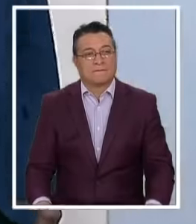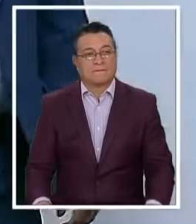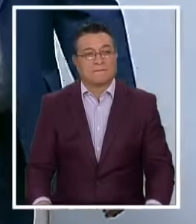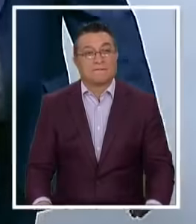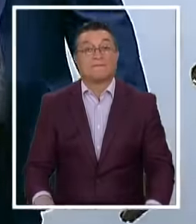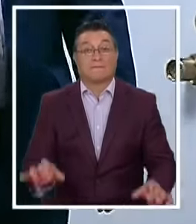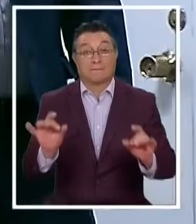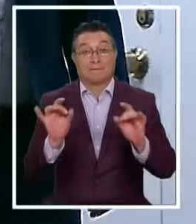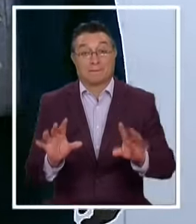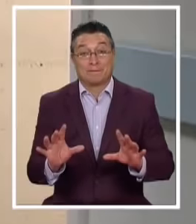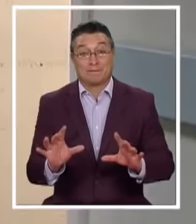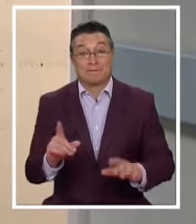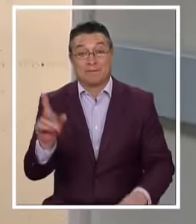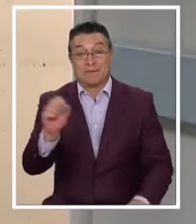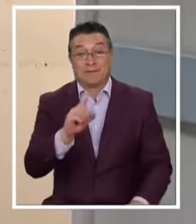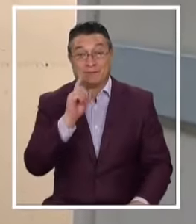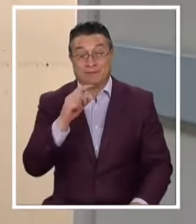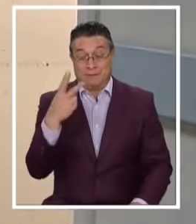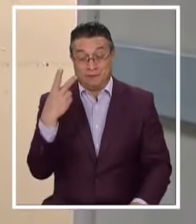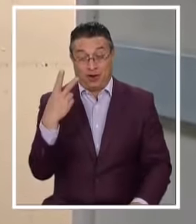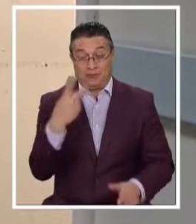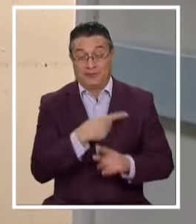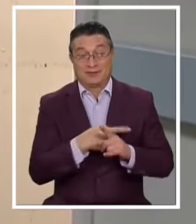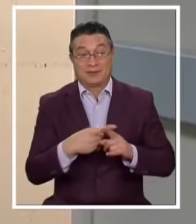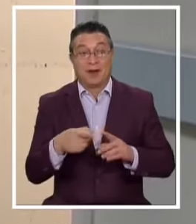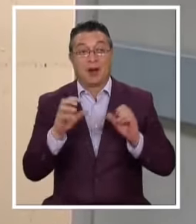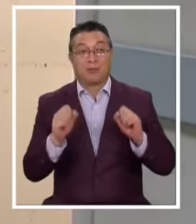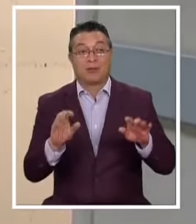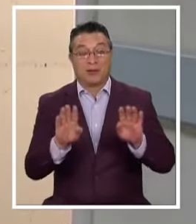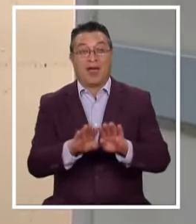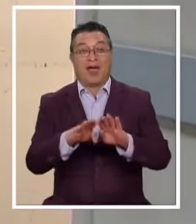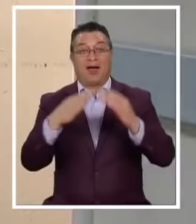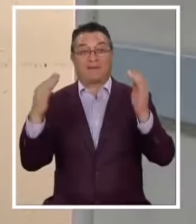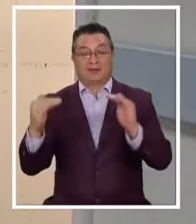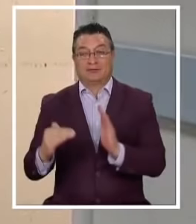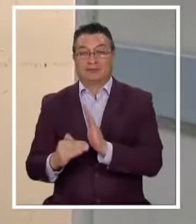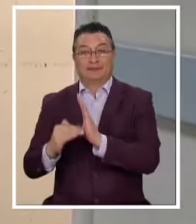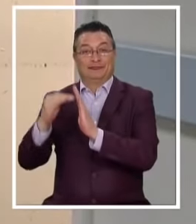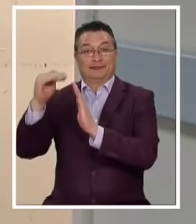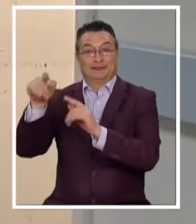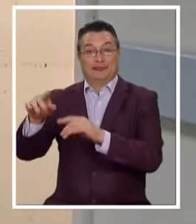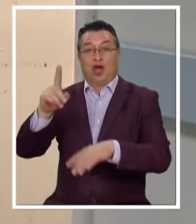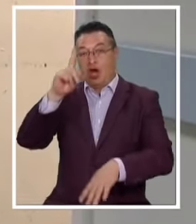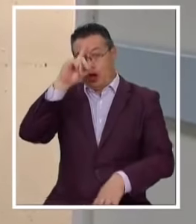Fue así así Como hace dos semanas Se pudo abrir La torre De hospitalizados